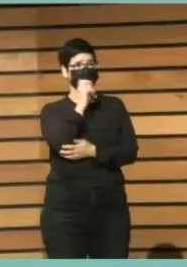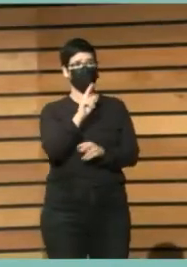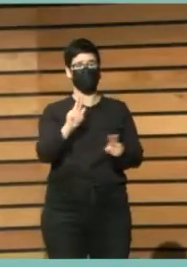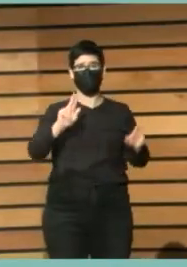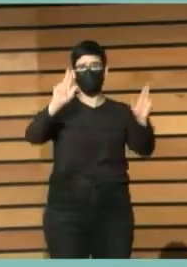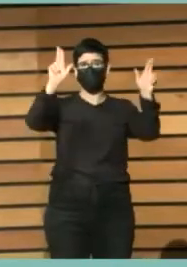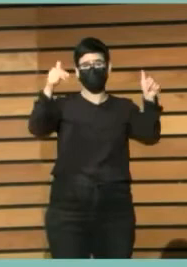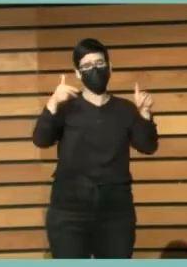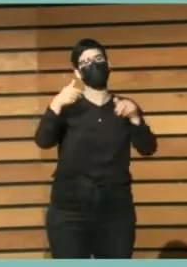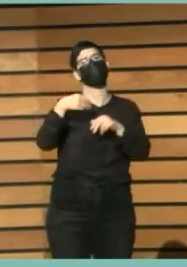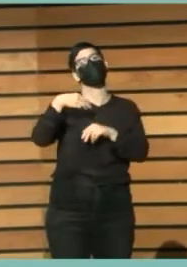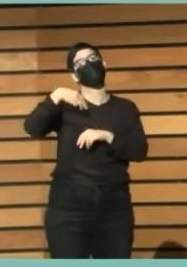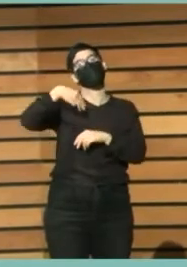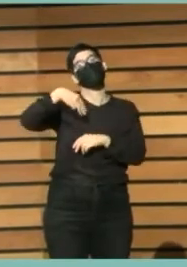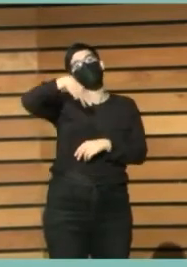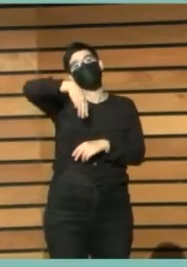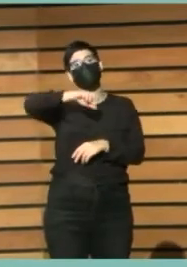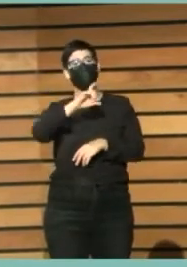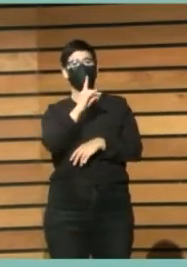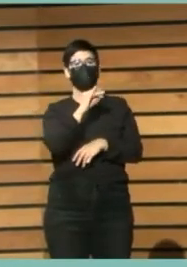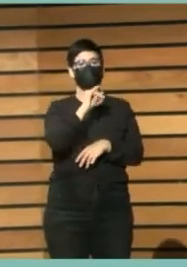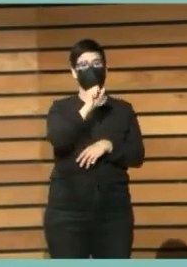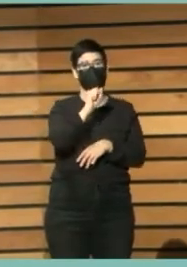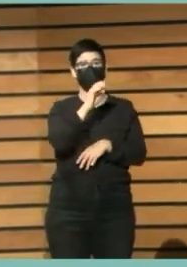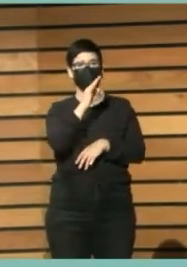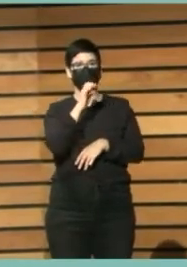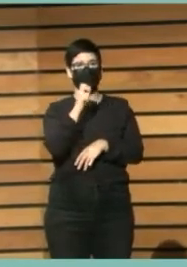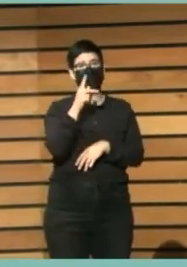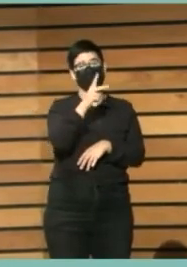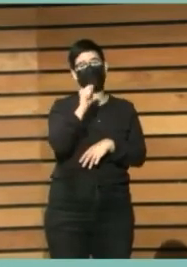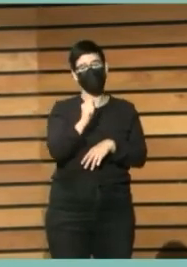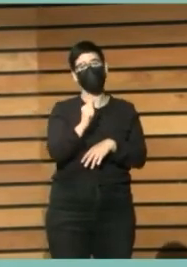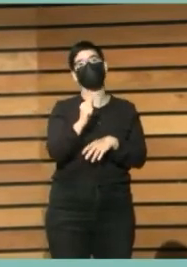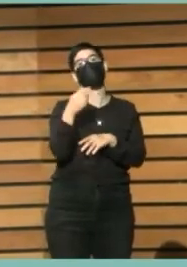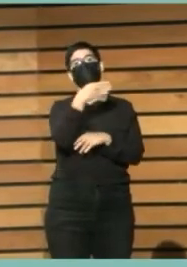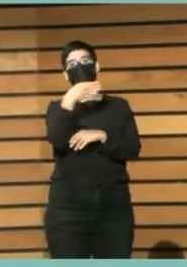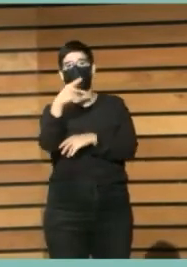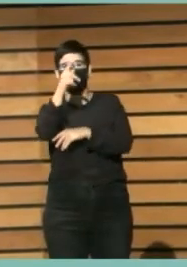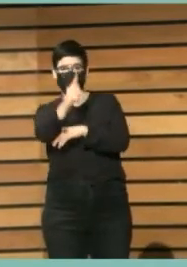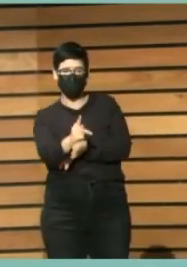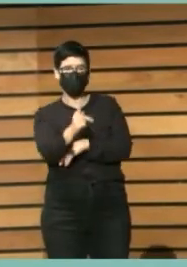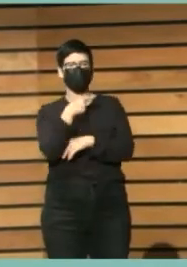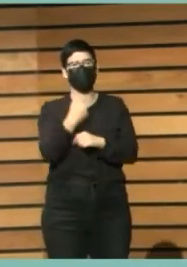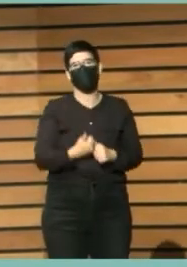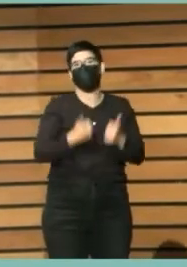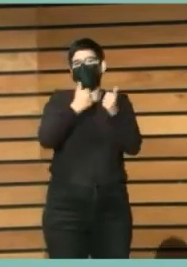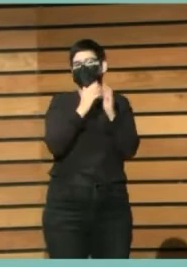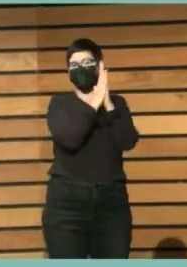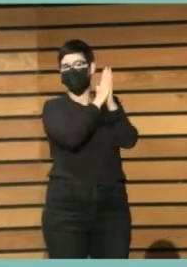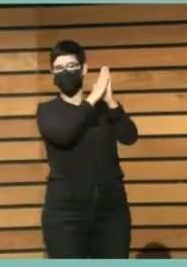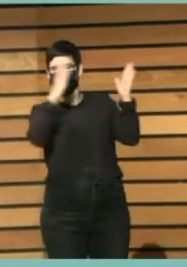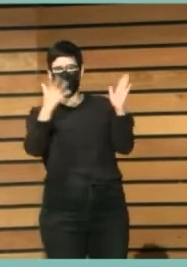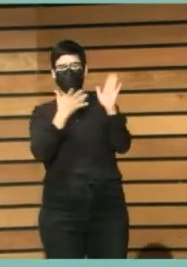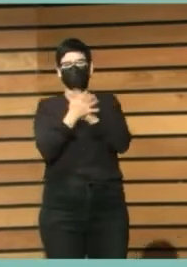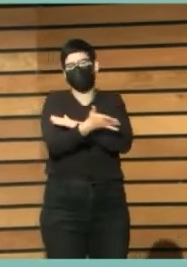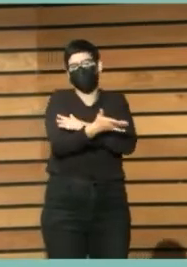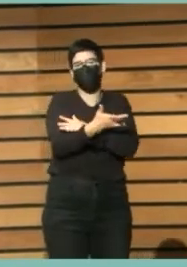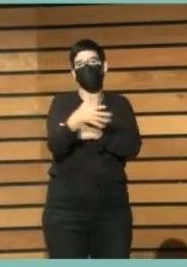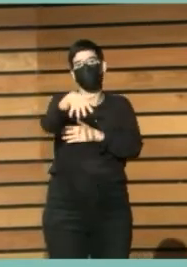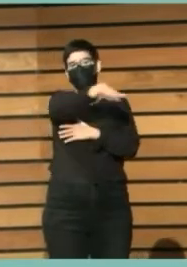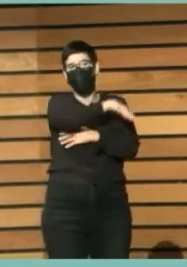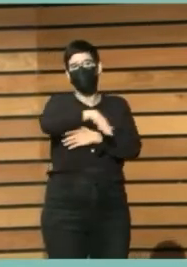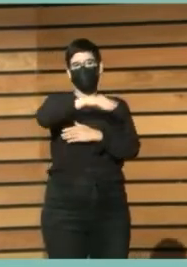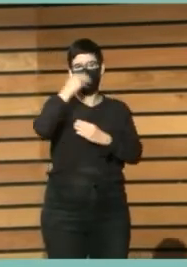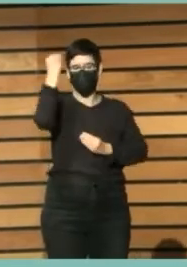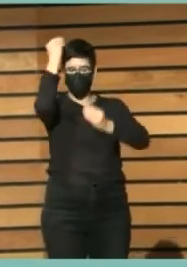Mediateca BB Camp más que una biblioteca, un lugar para conectar, pensar y crear. Y lo que queremos mostraros